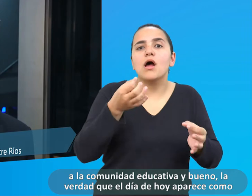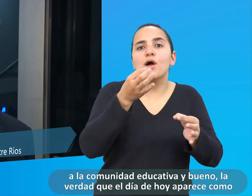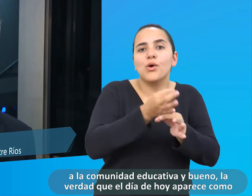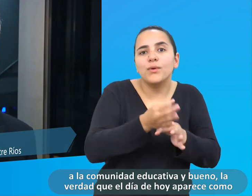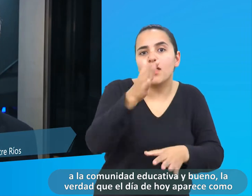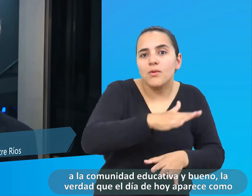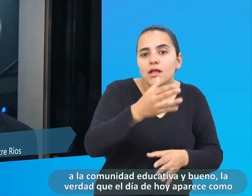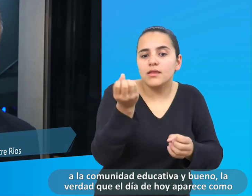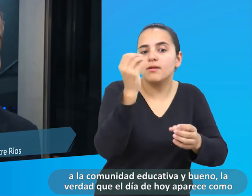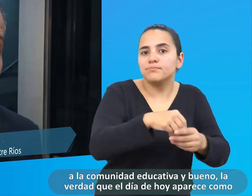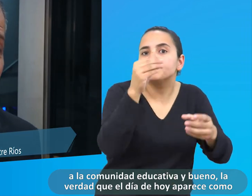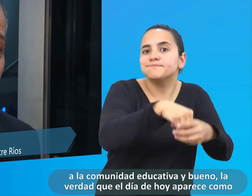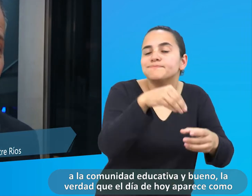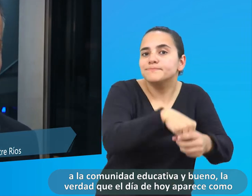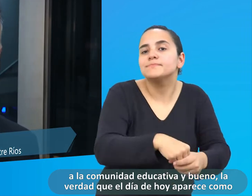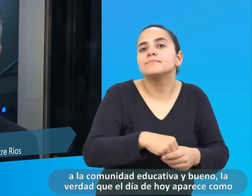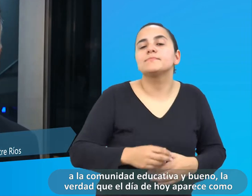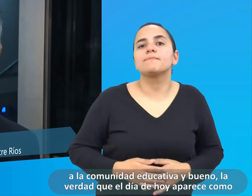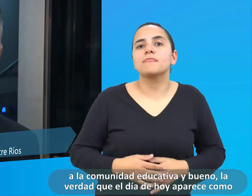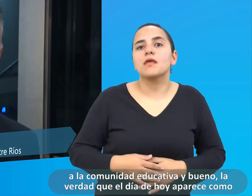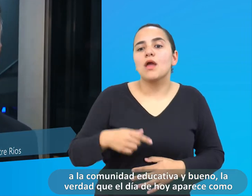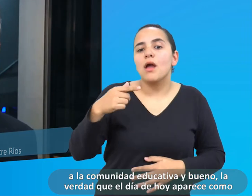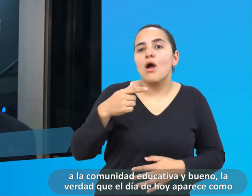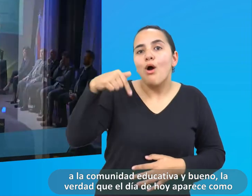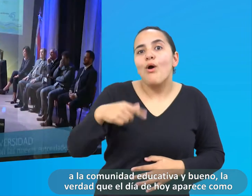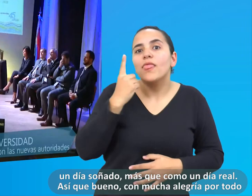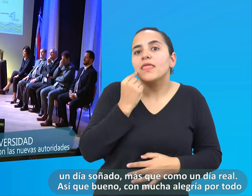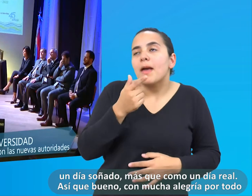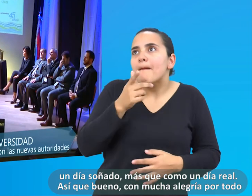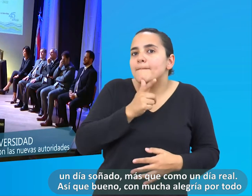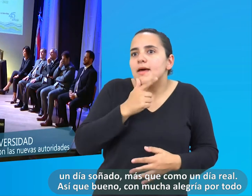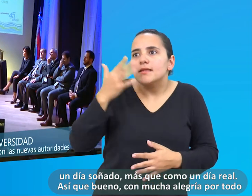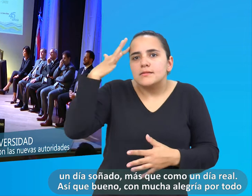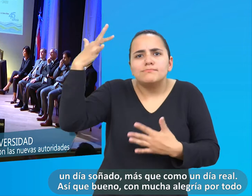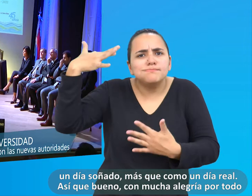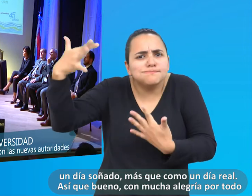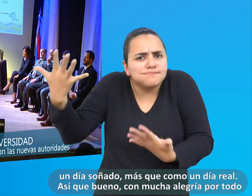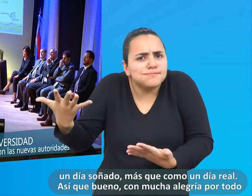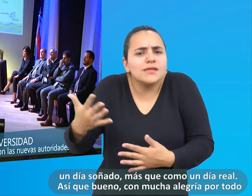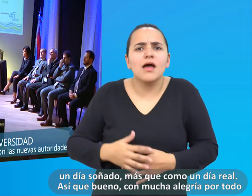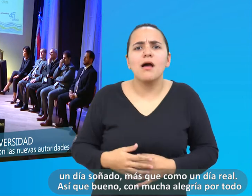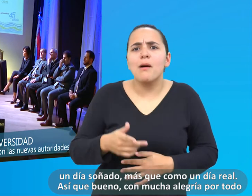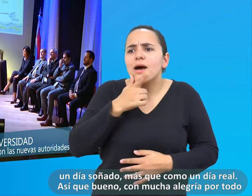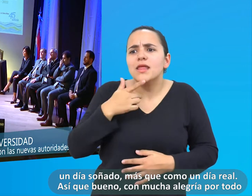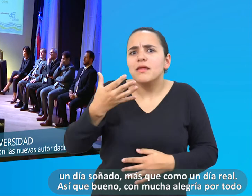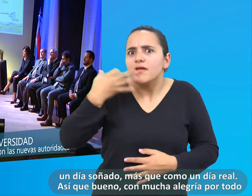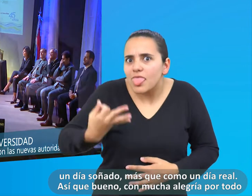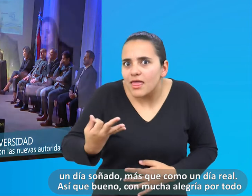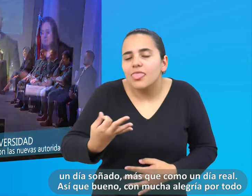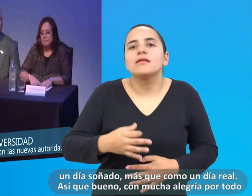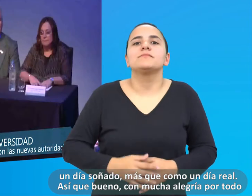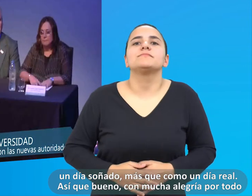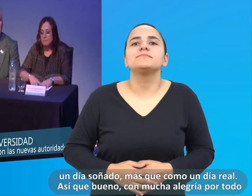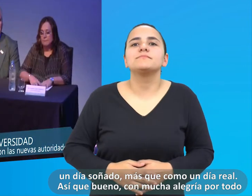educativa. Y bueno, la verdad que el día de hoy aparece como un día soñado, más que como un día real. Así que bueno,